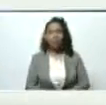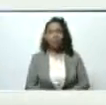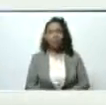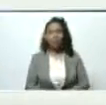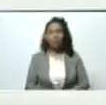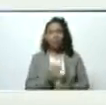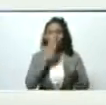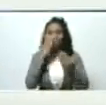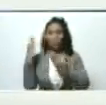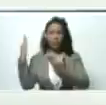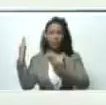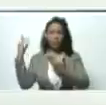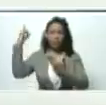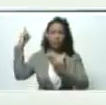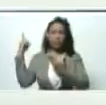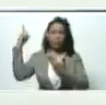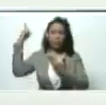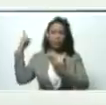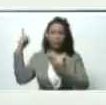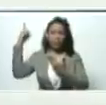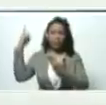don castro sotelo